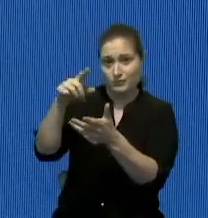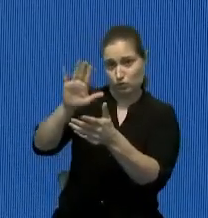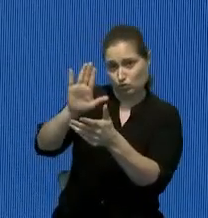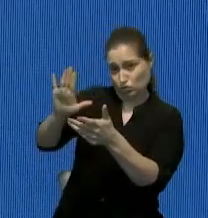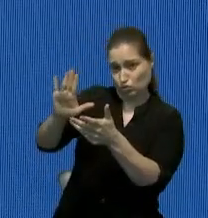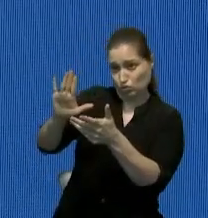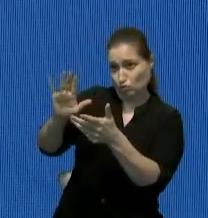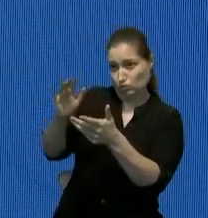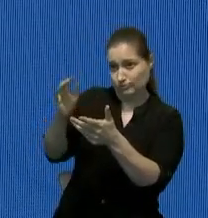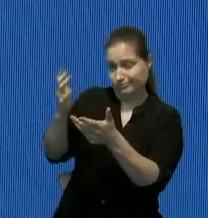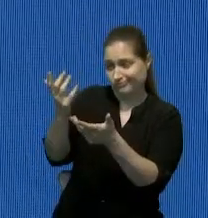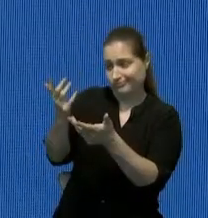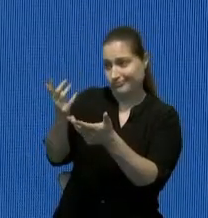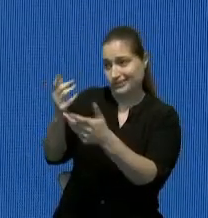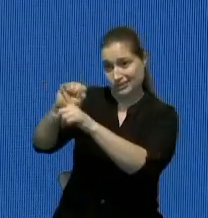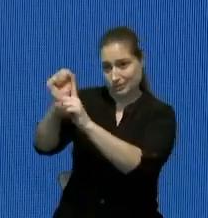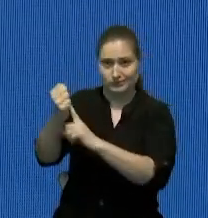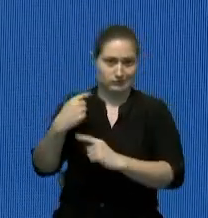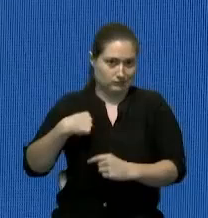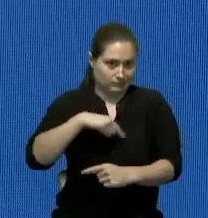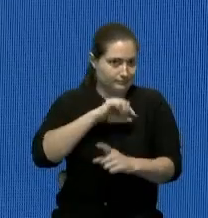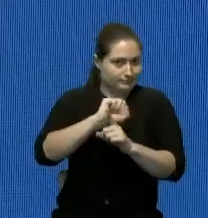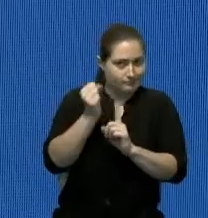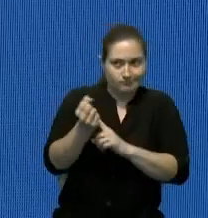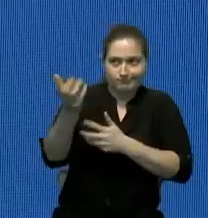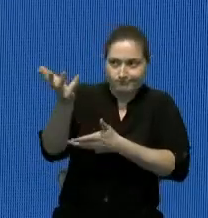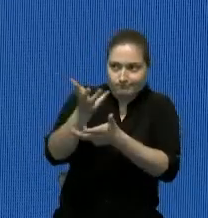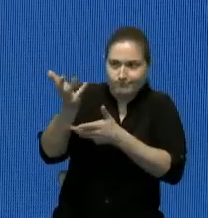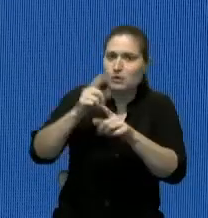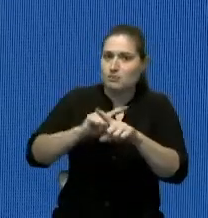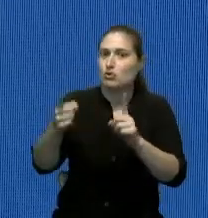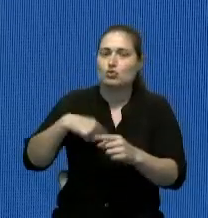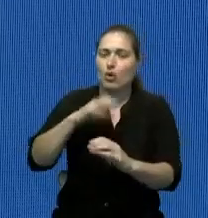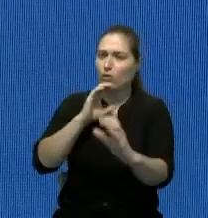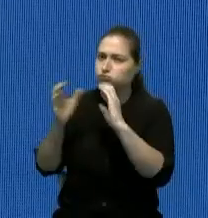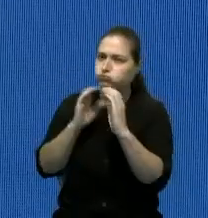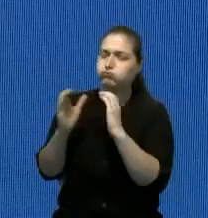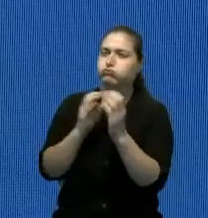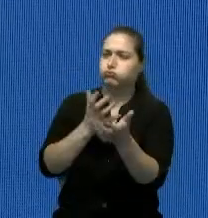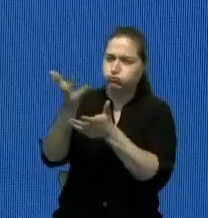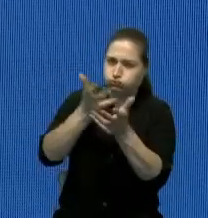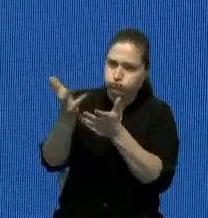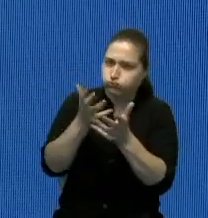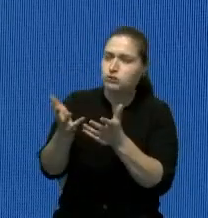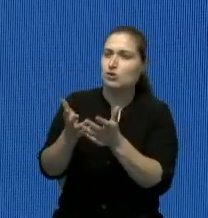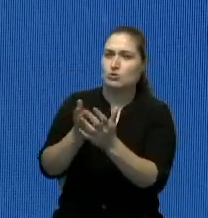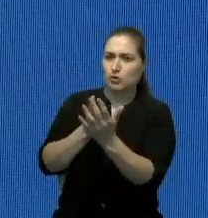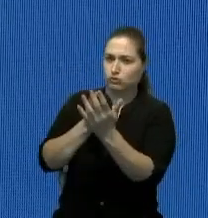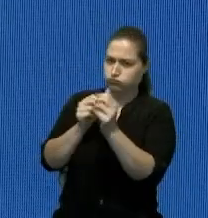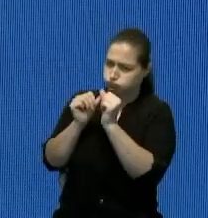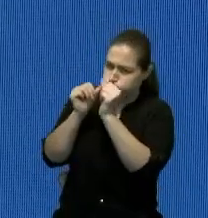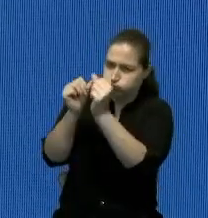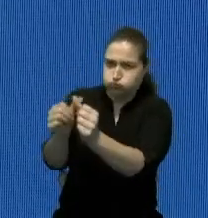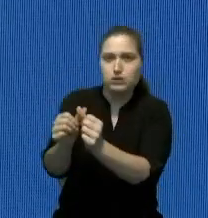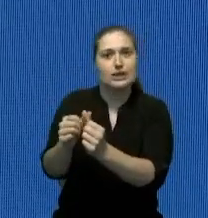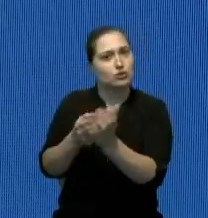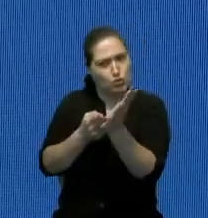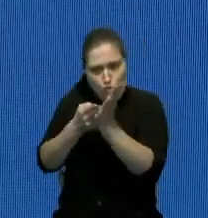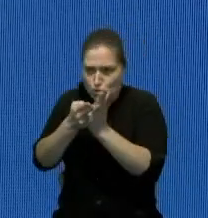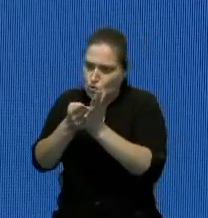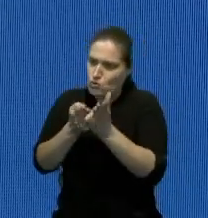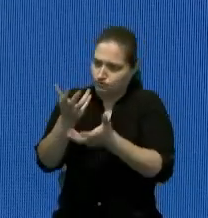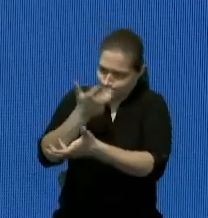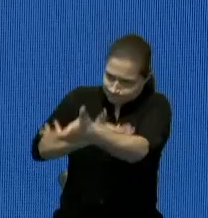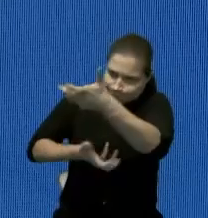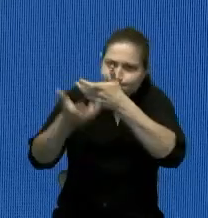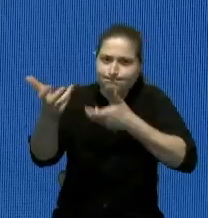lo importante es que tenemos una comunicación muy fluida muy sincera con Kenia para